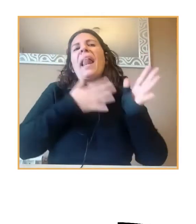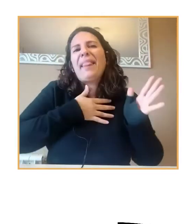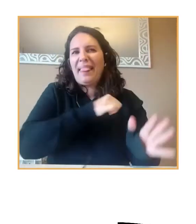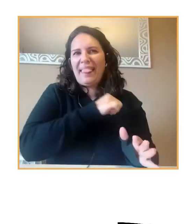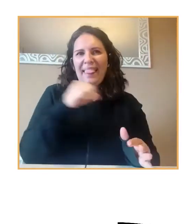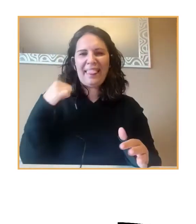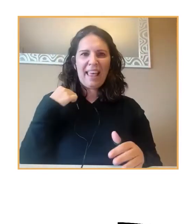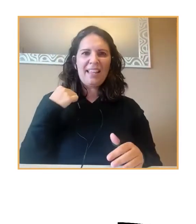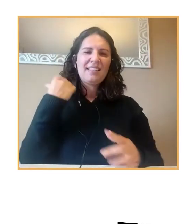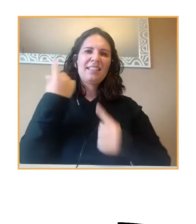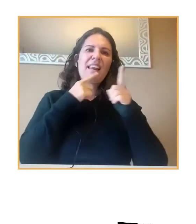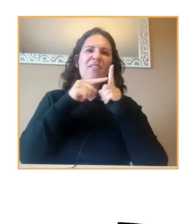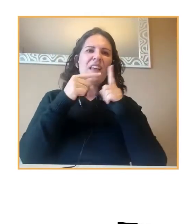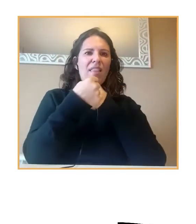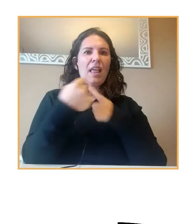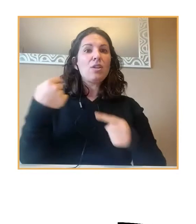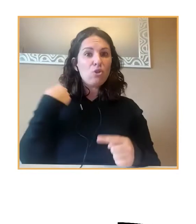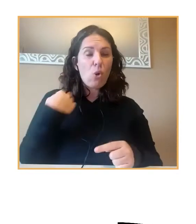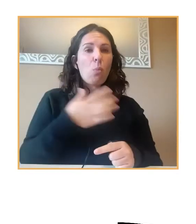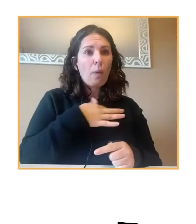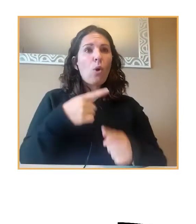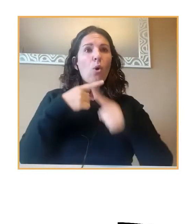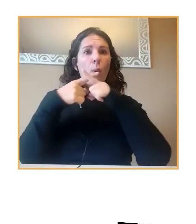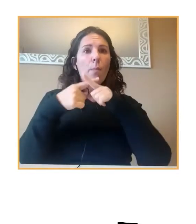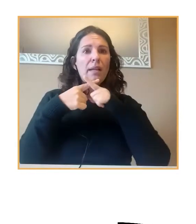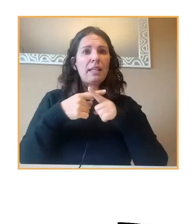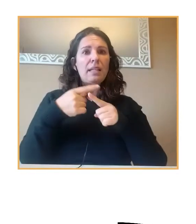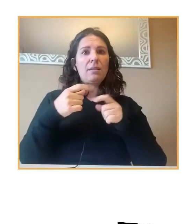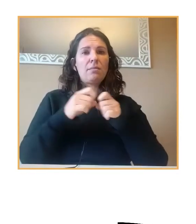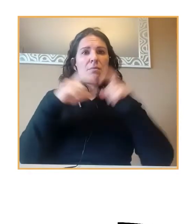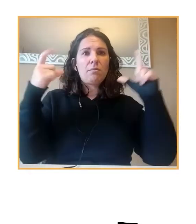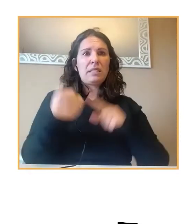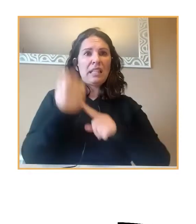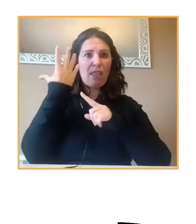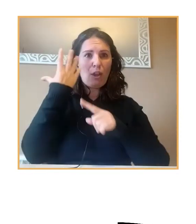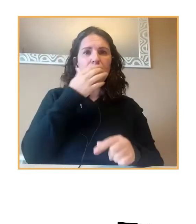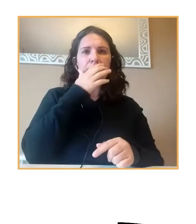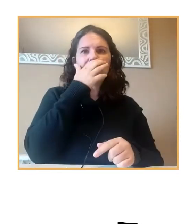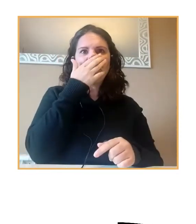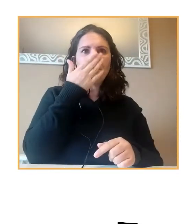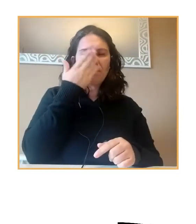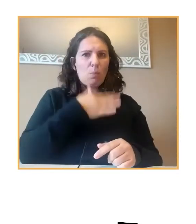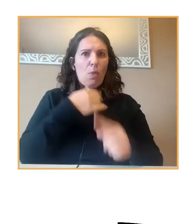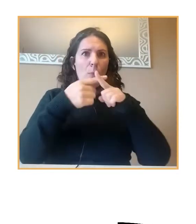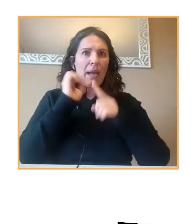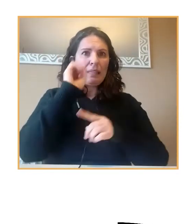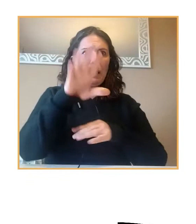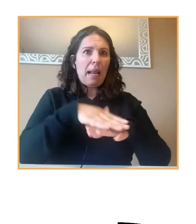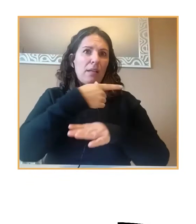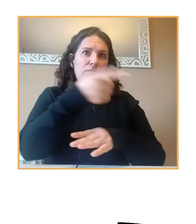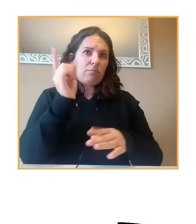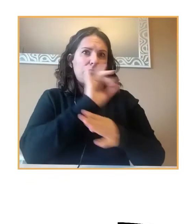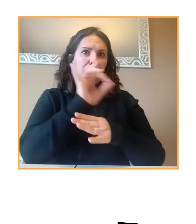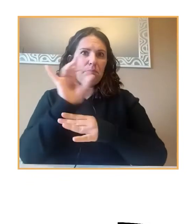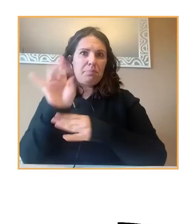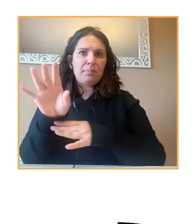referencias no tengo inconveniente en compartir la presentación y ahora me gustaría aquí señalar simplemente que estamos